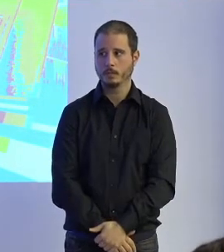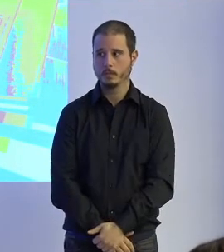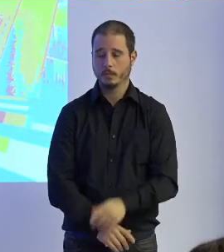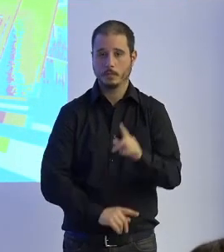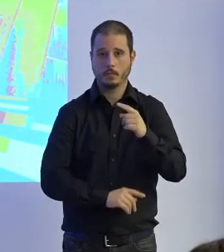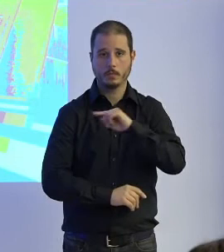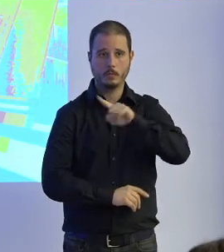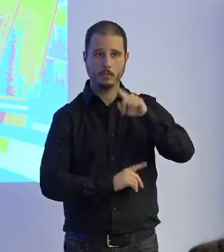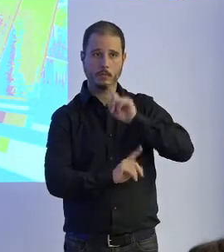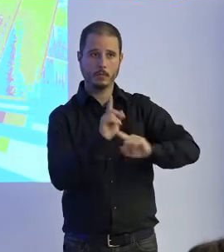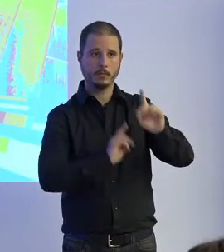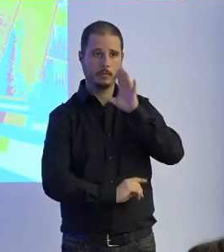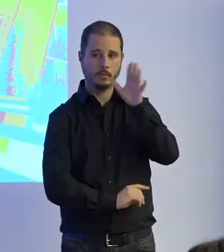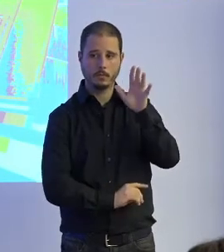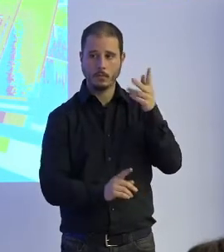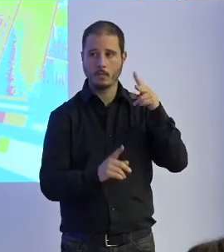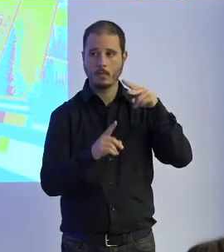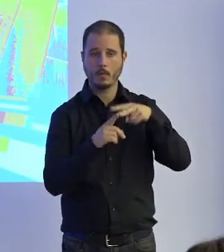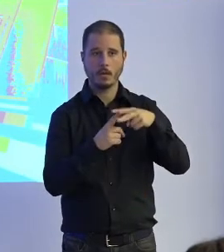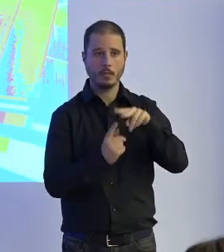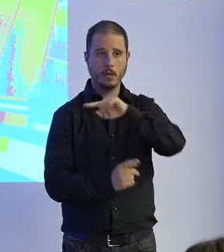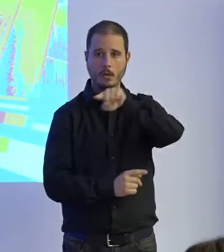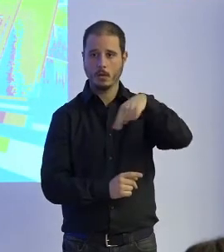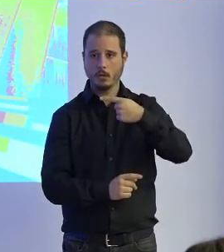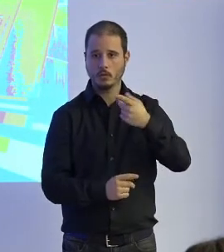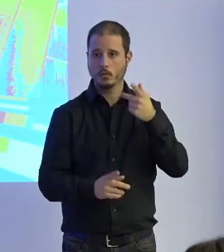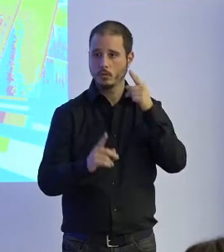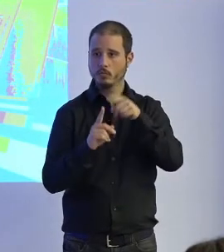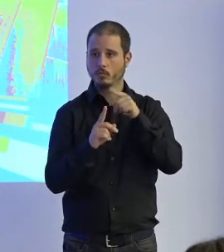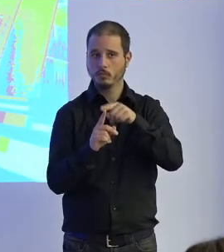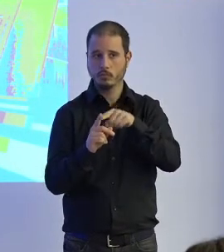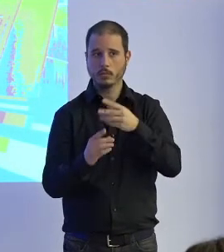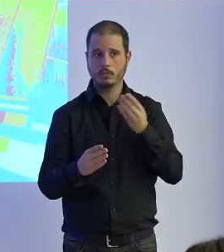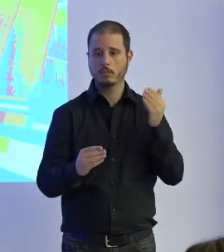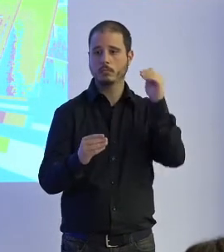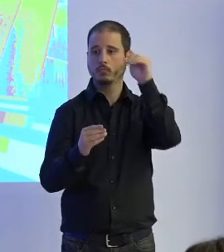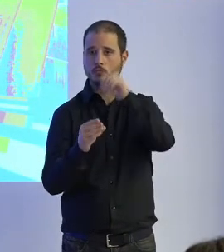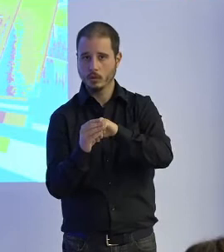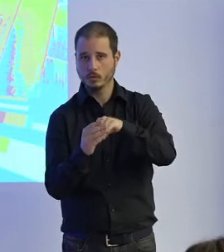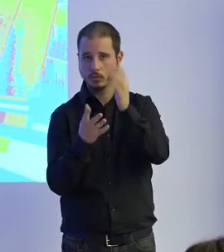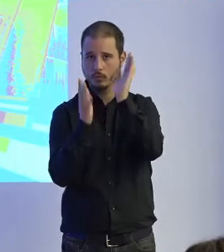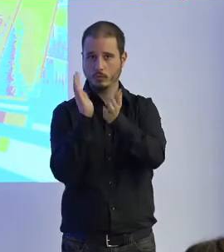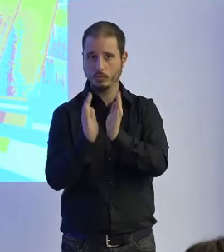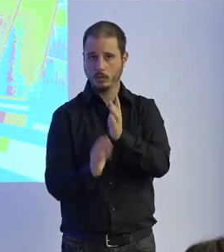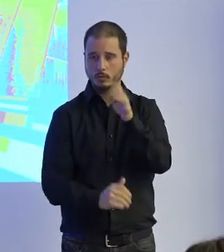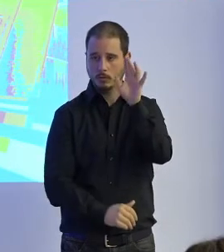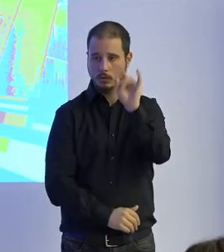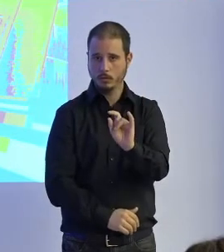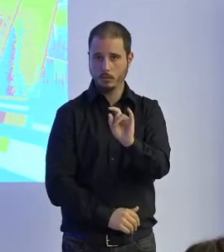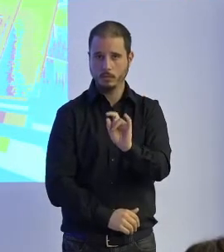problemas porque alguna de las herramientas que desarrollamos la han incorporado dentro del esquema terapéutico y